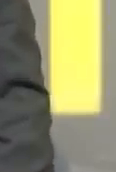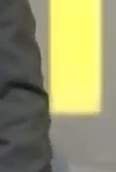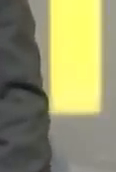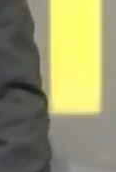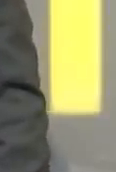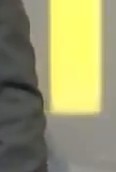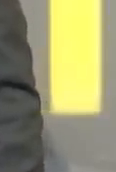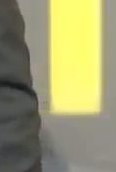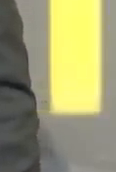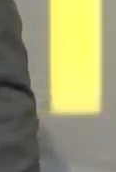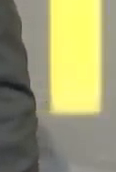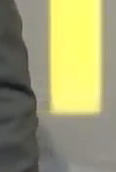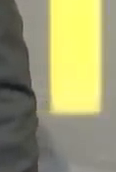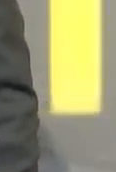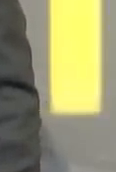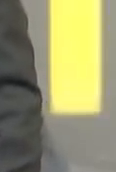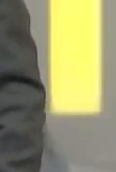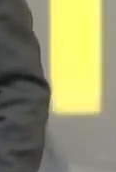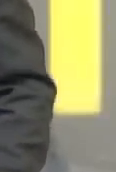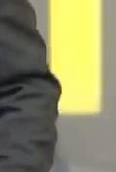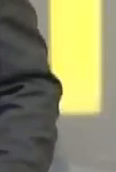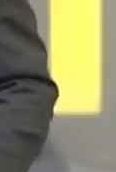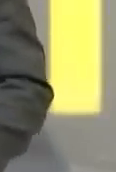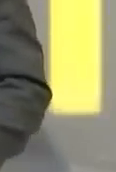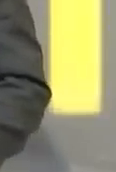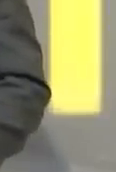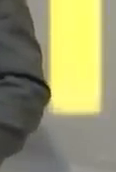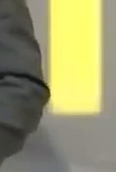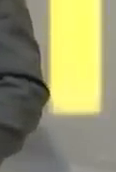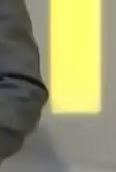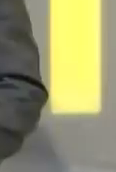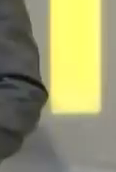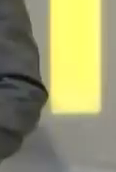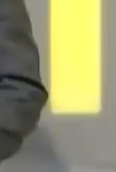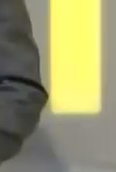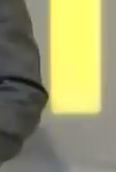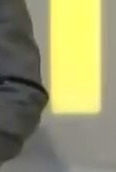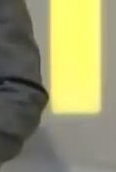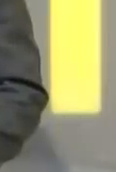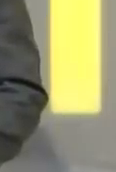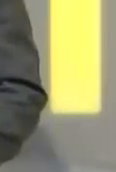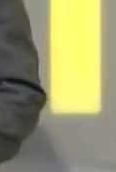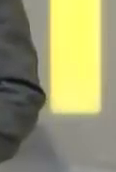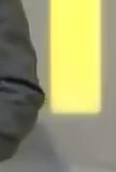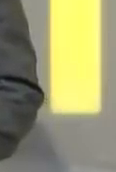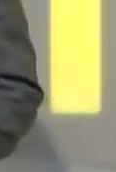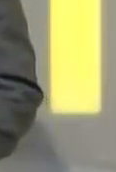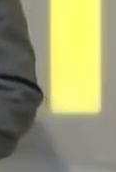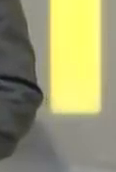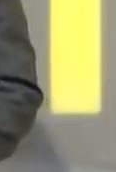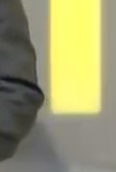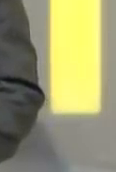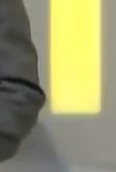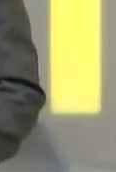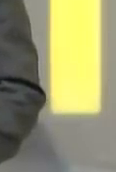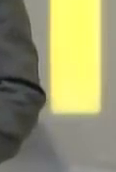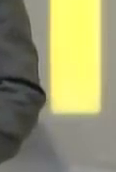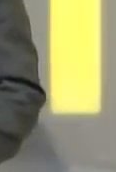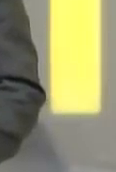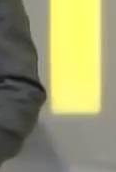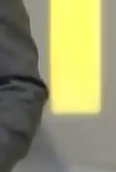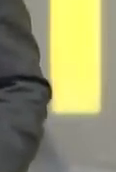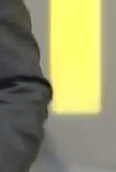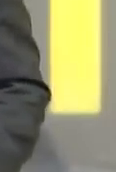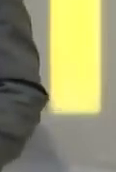el jefe de estado Nicolás Maduro jornada de esta informativa que nosotros por supuesto los invitamos a mantenerse en